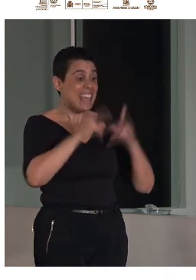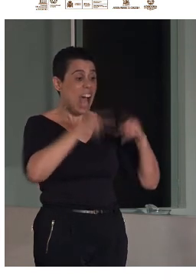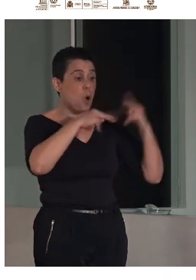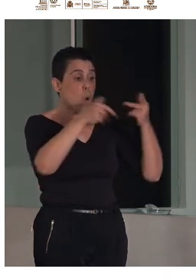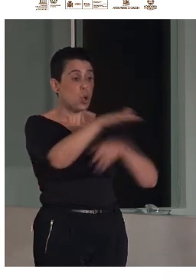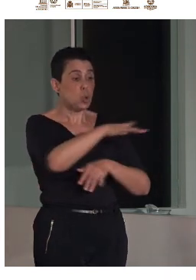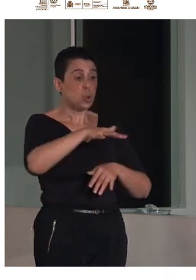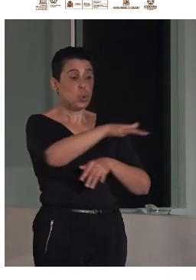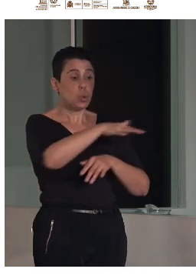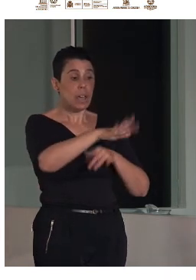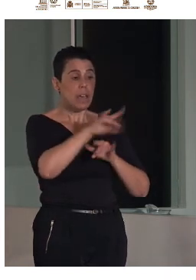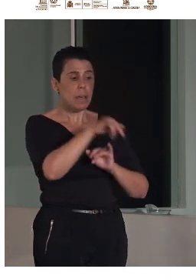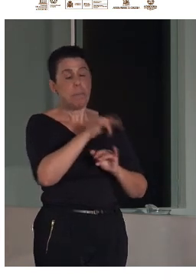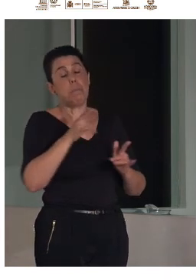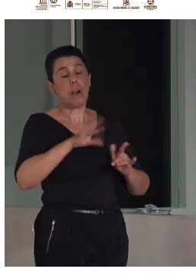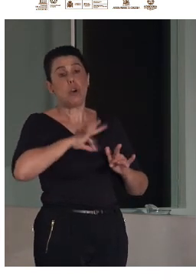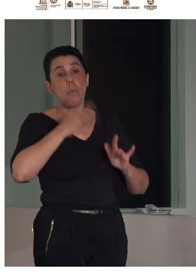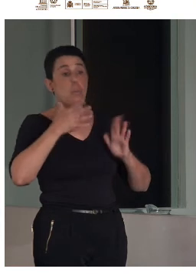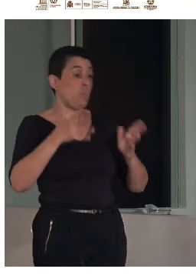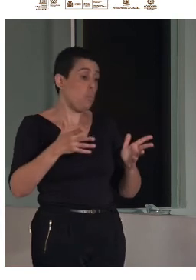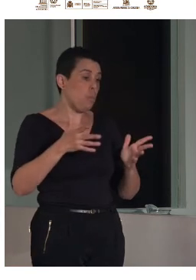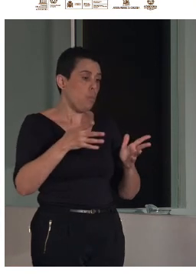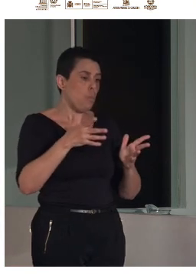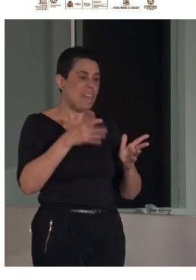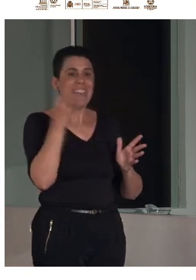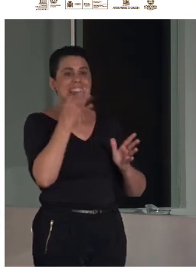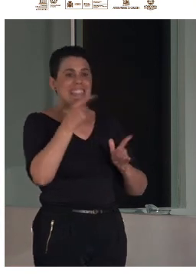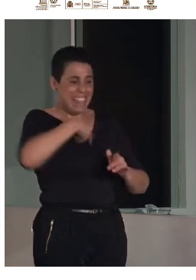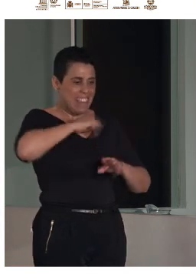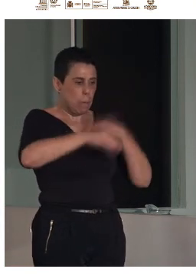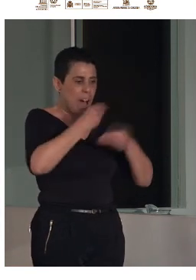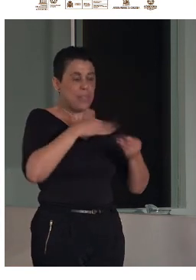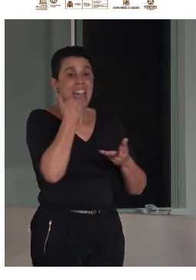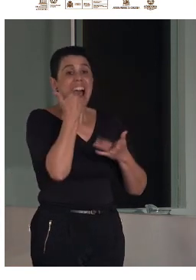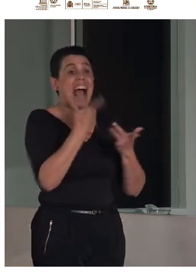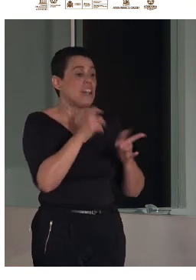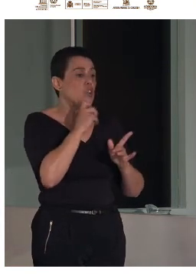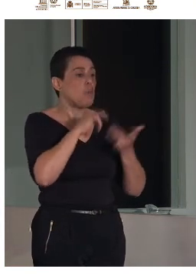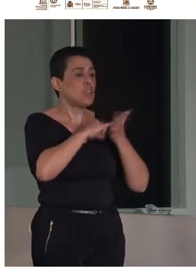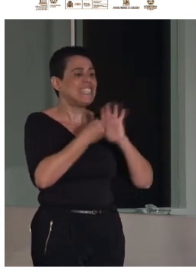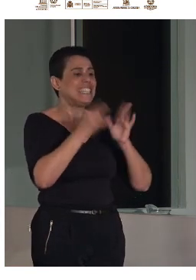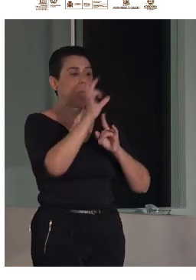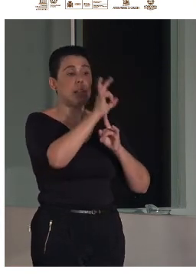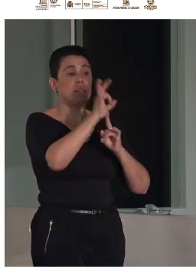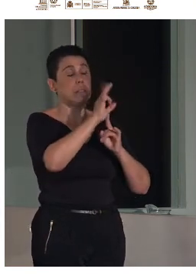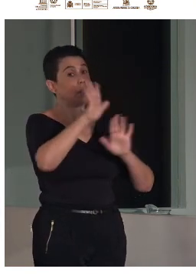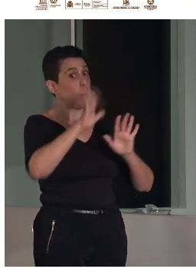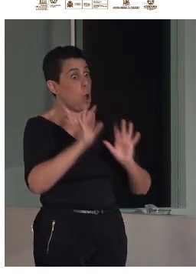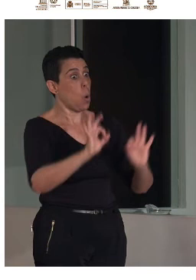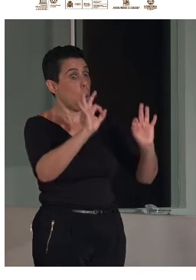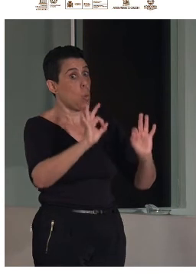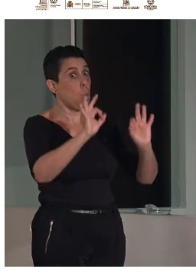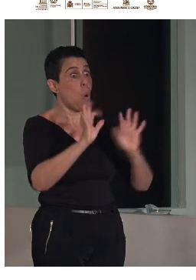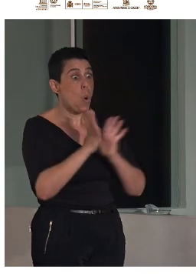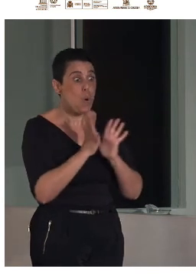nos encontramos con que en un momento dado podemos tener que actuar mediante sistemas de señalización pero ojo muchas veces el hecho de